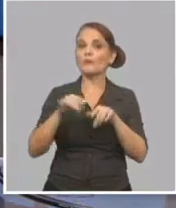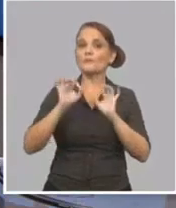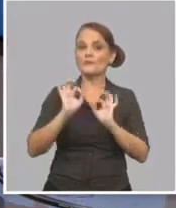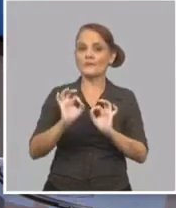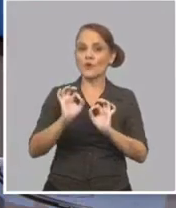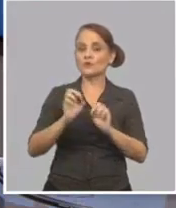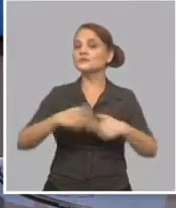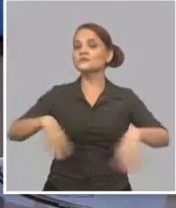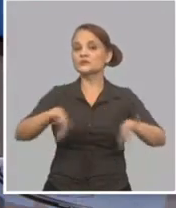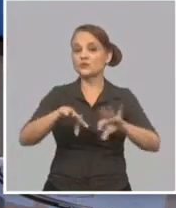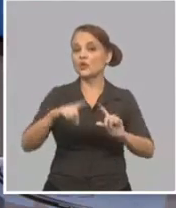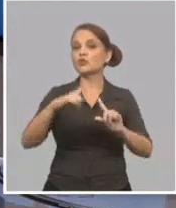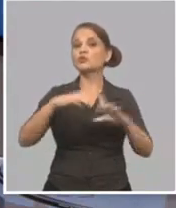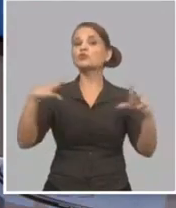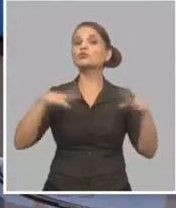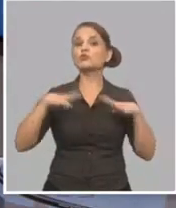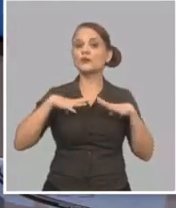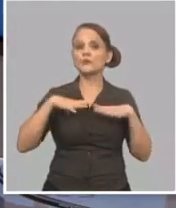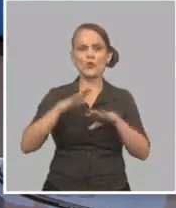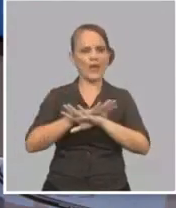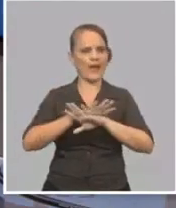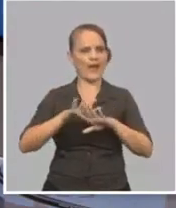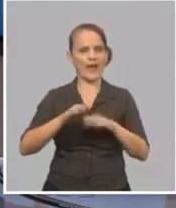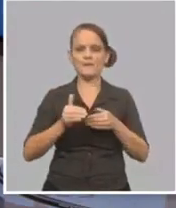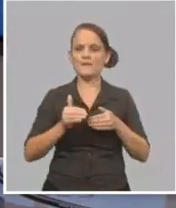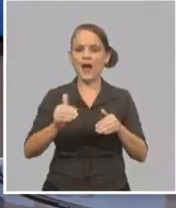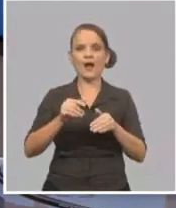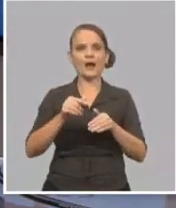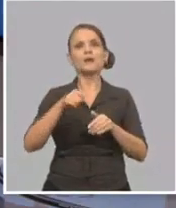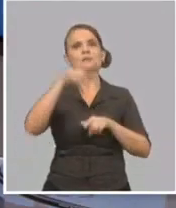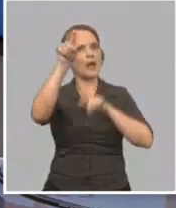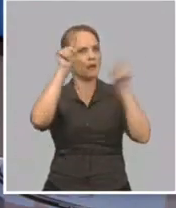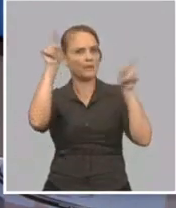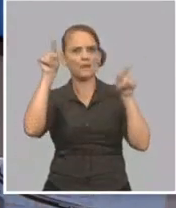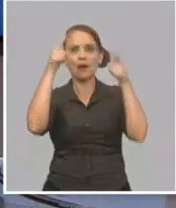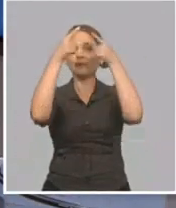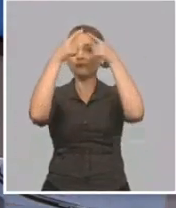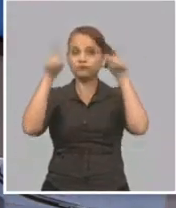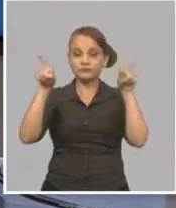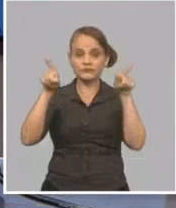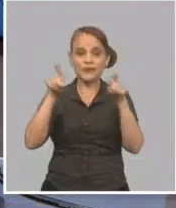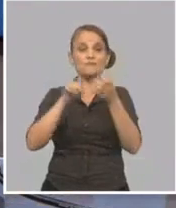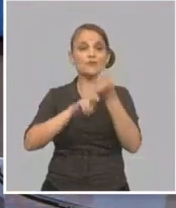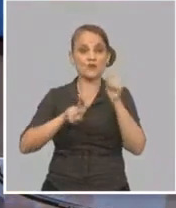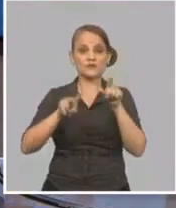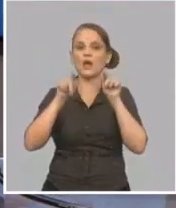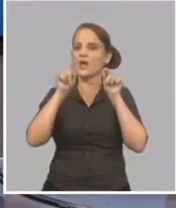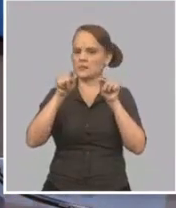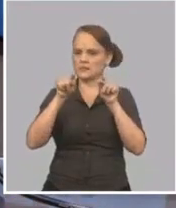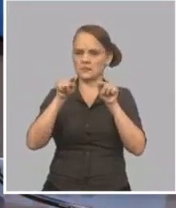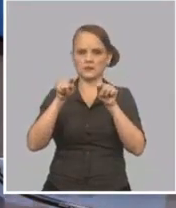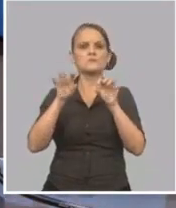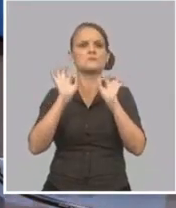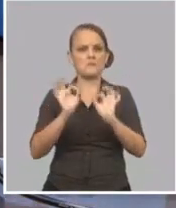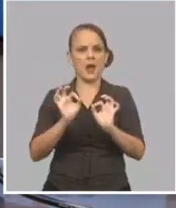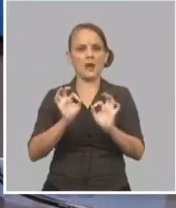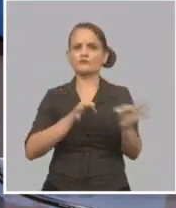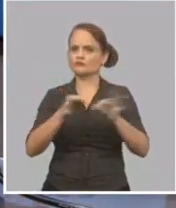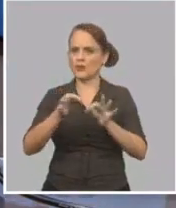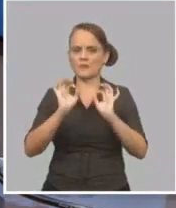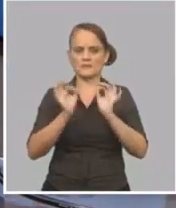internacional hacia todas esas provincias que hoy se encuentran en esta etapa de nueva normalidad.